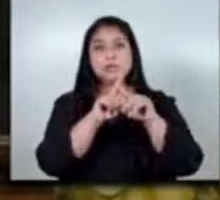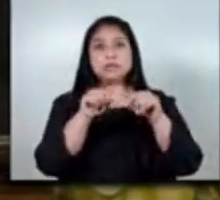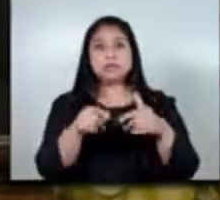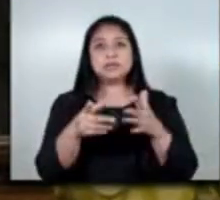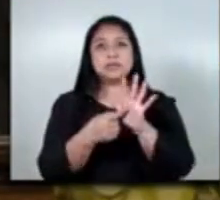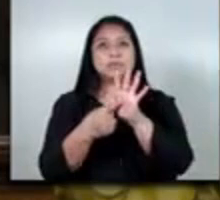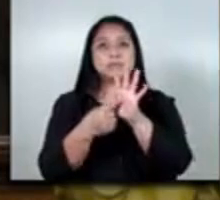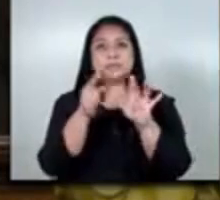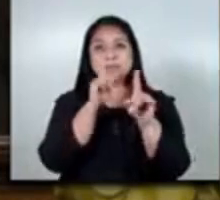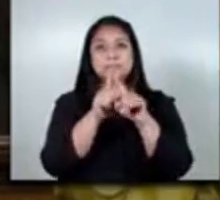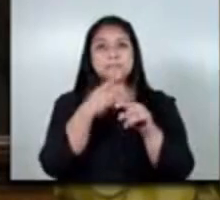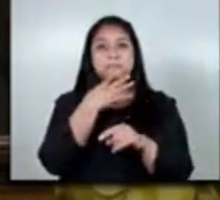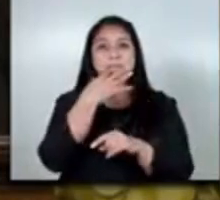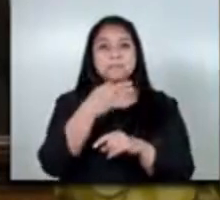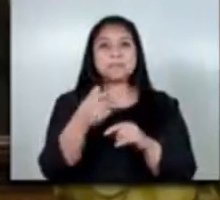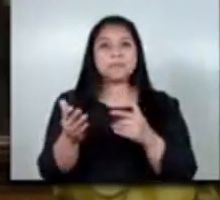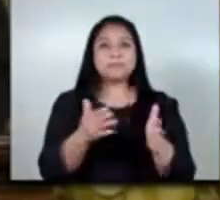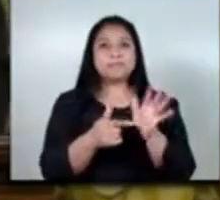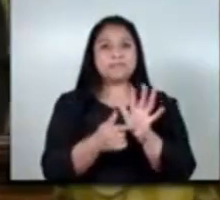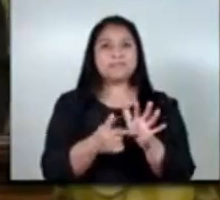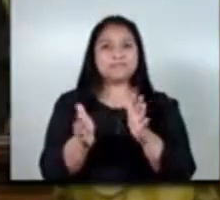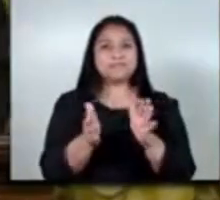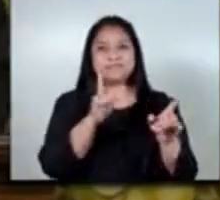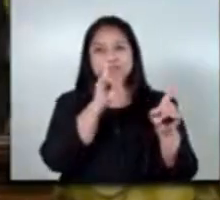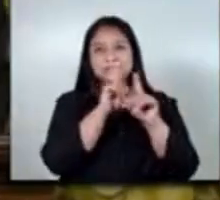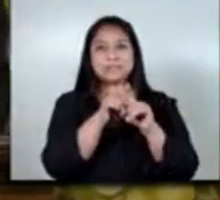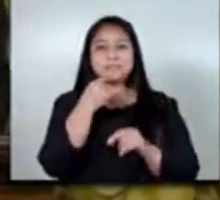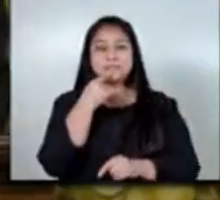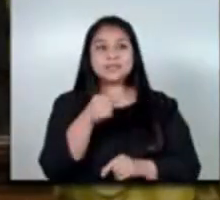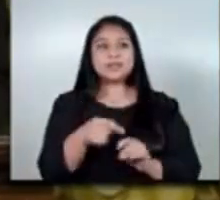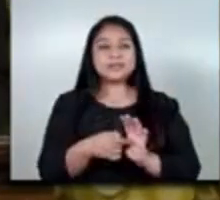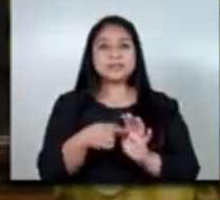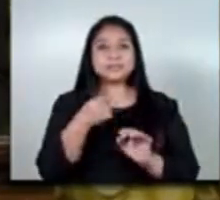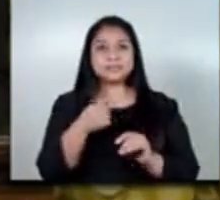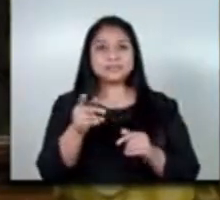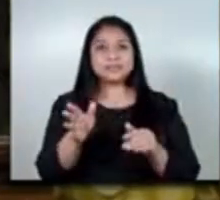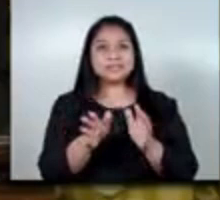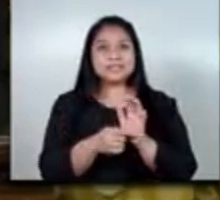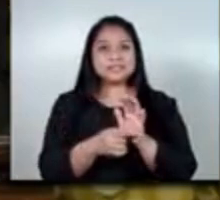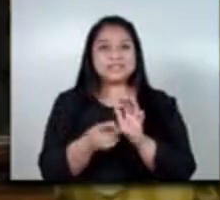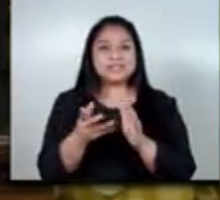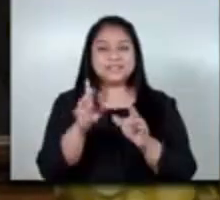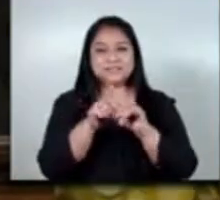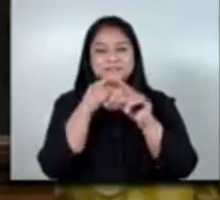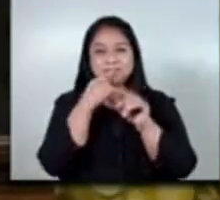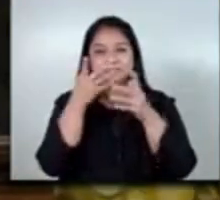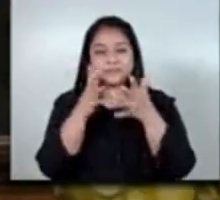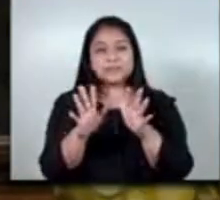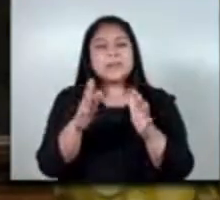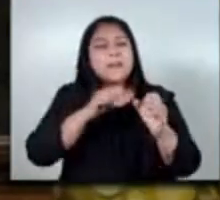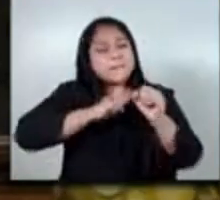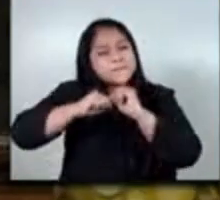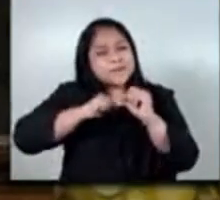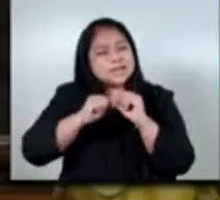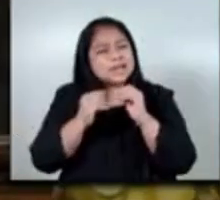dificultad y que es una realidad que hay guatemaltecos que migran entonces ver cómo hacemos todos los esfuerzos como gobierno con